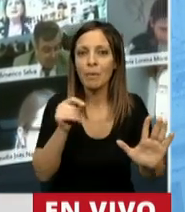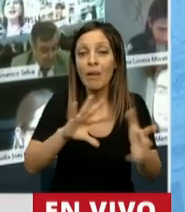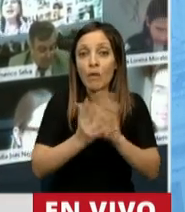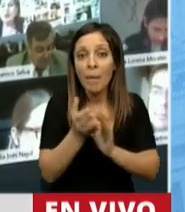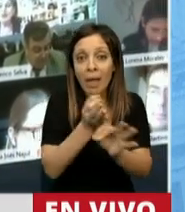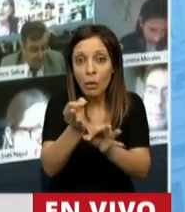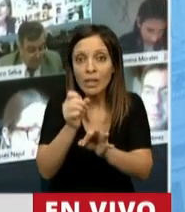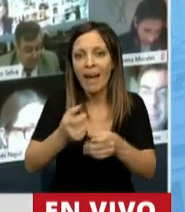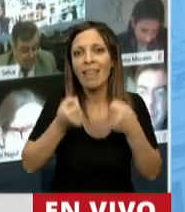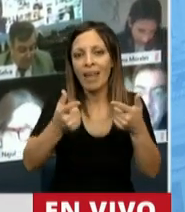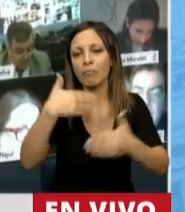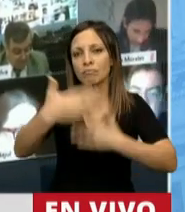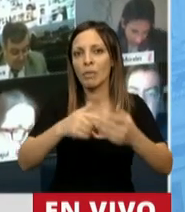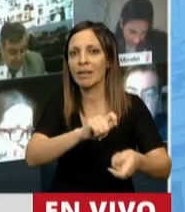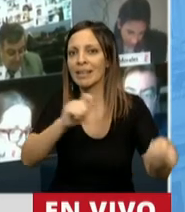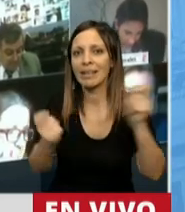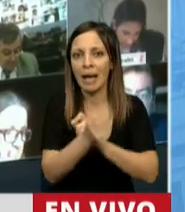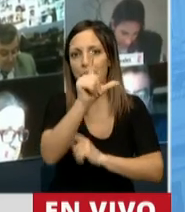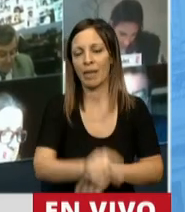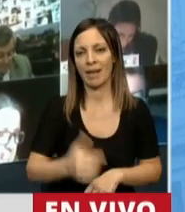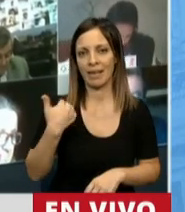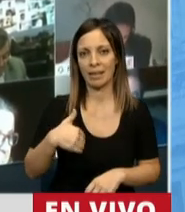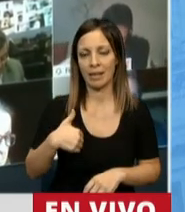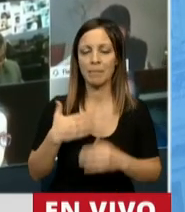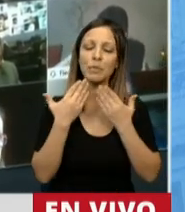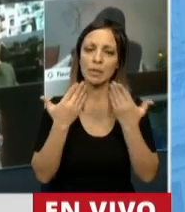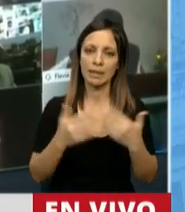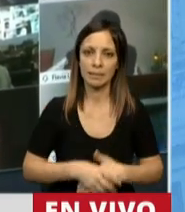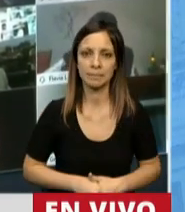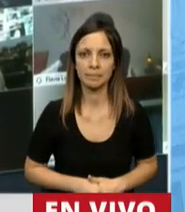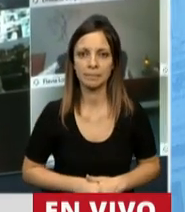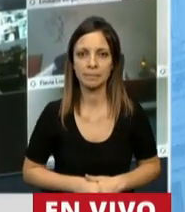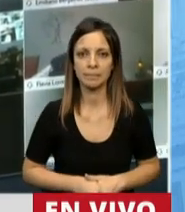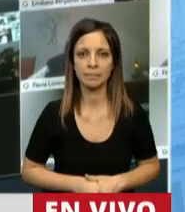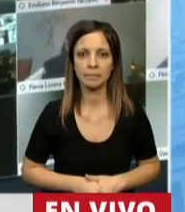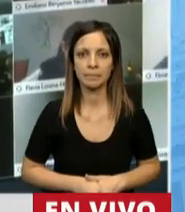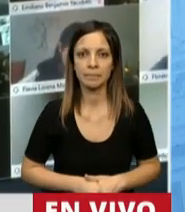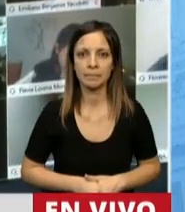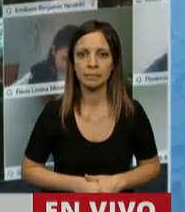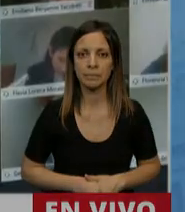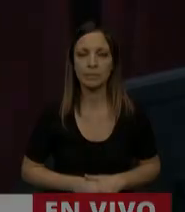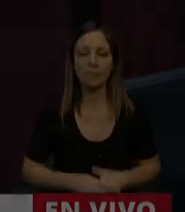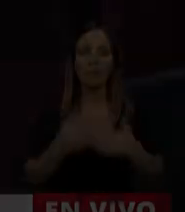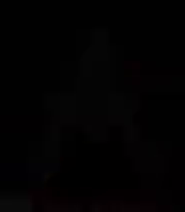construir el real cambio y desarrollo que no está haciendo. Muchísimas gracias. Muchas gracias, diputada.